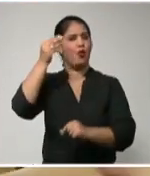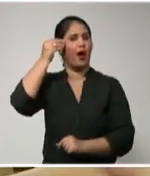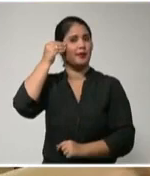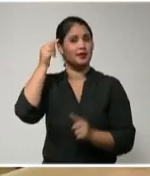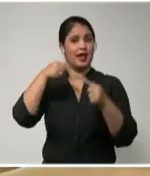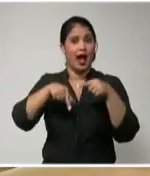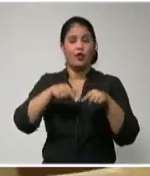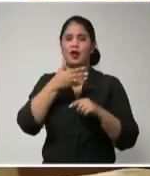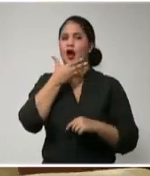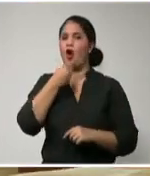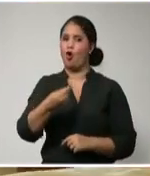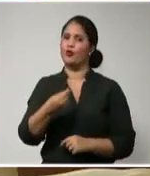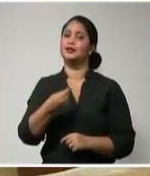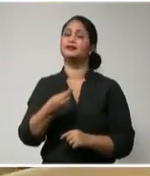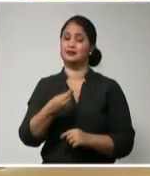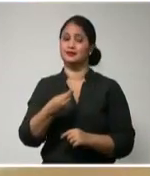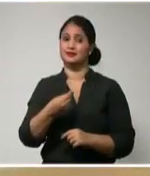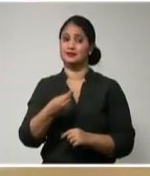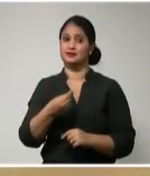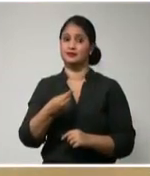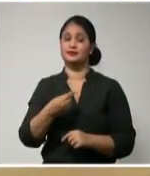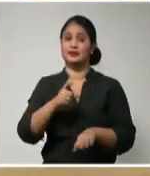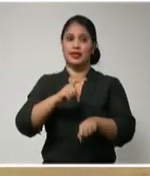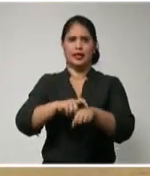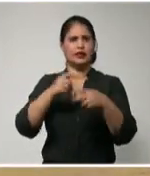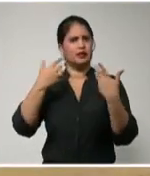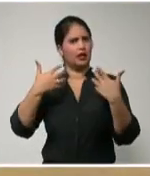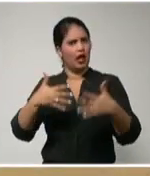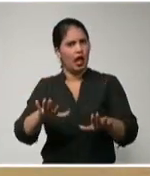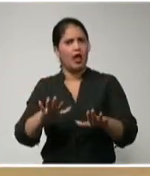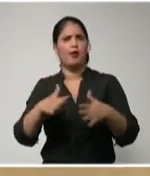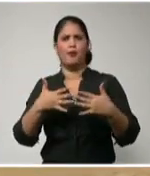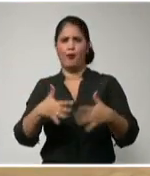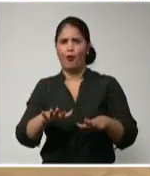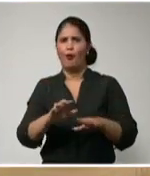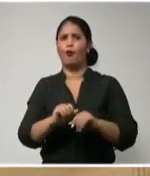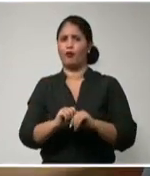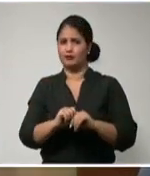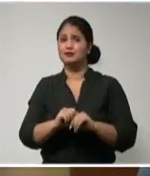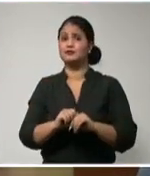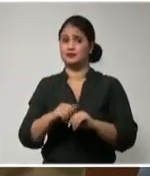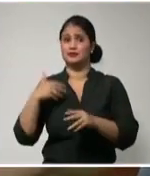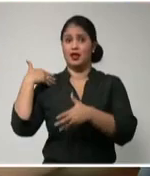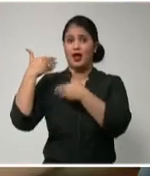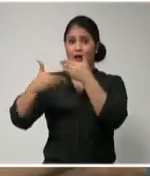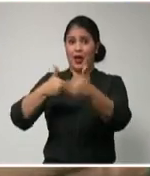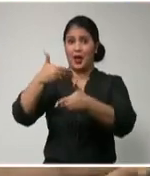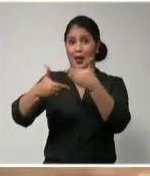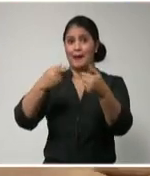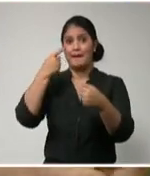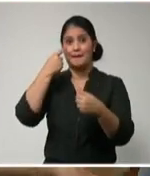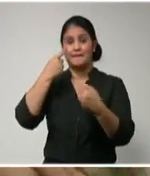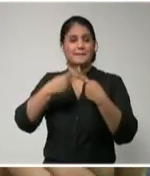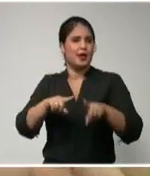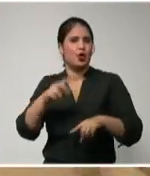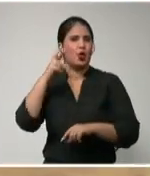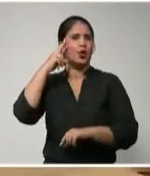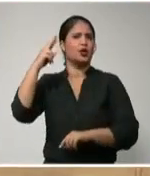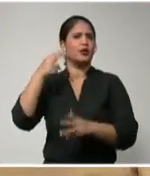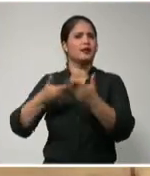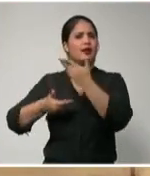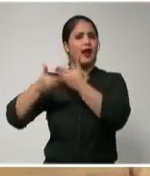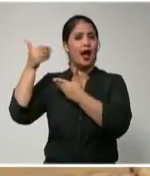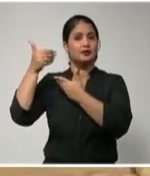joven, ha transcurrido mucho tiempo, pero mirando atrás, es